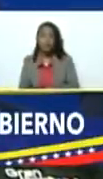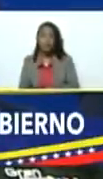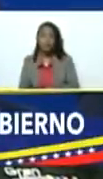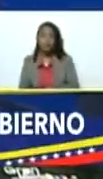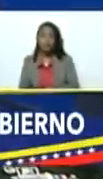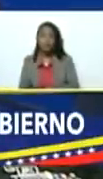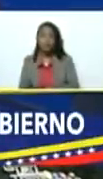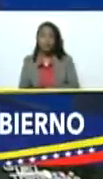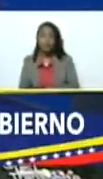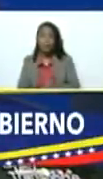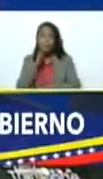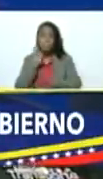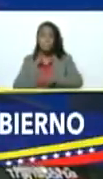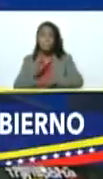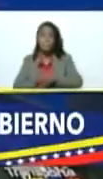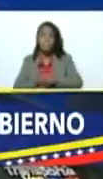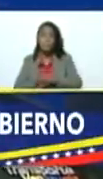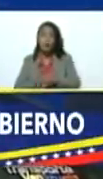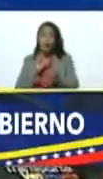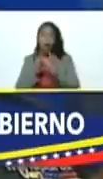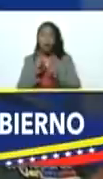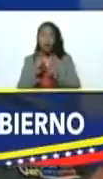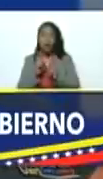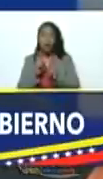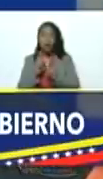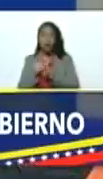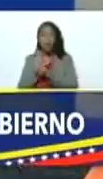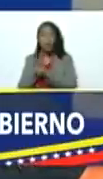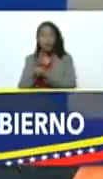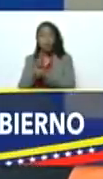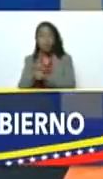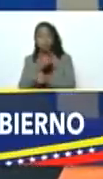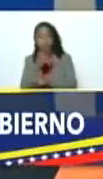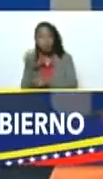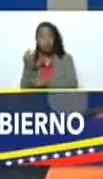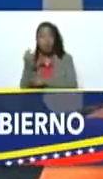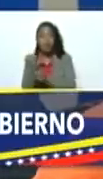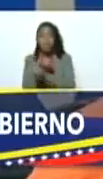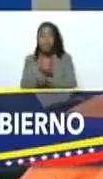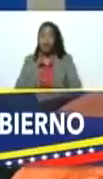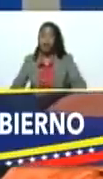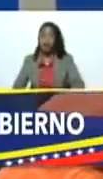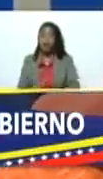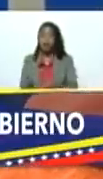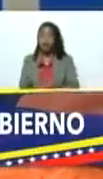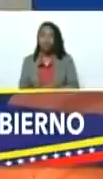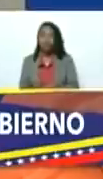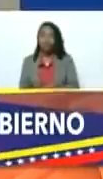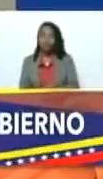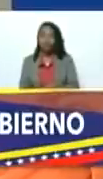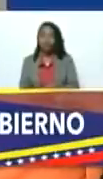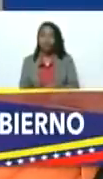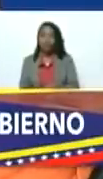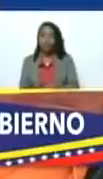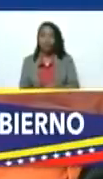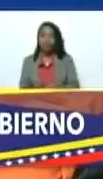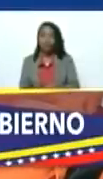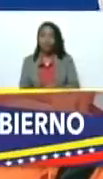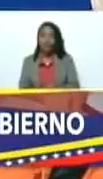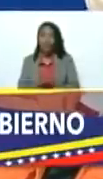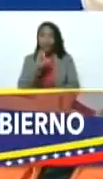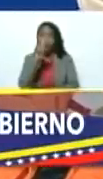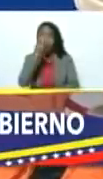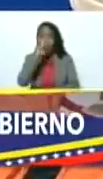pecamos de romanticismo y fracasamos y a los dos